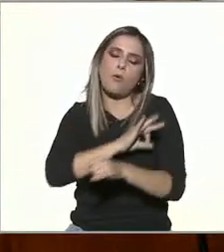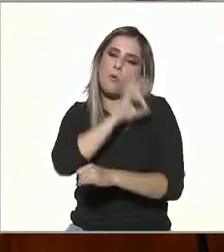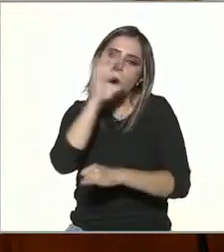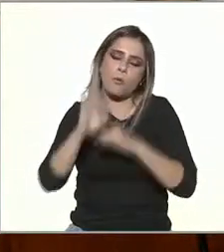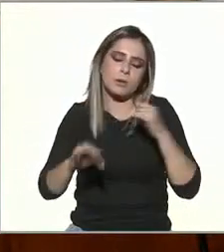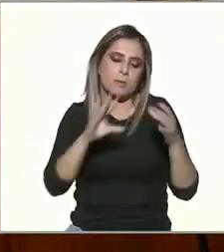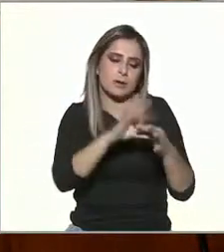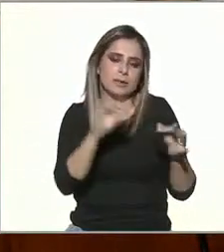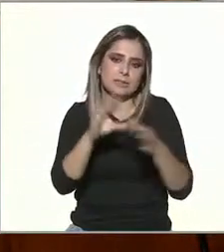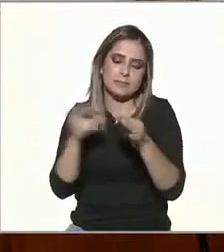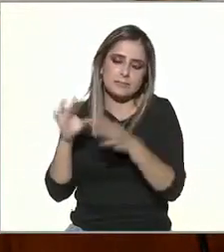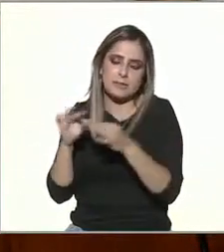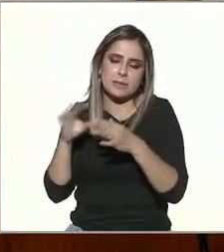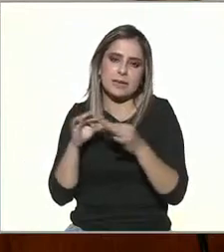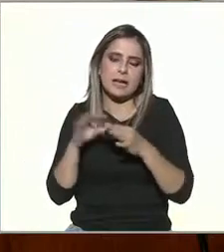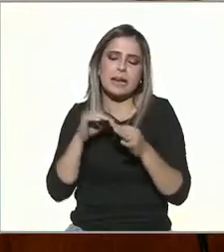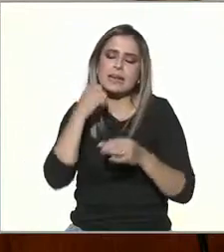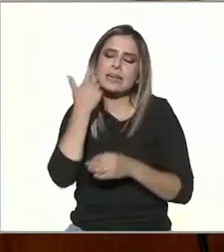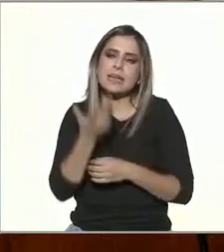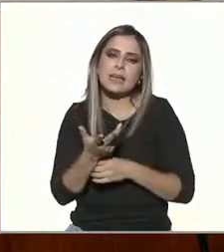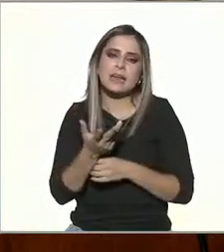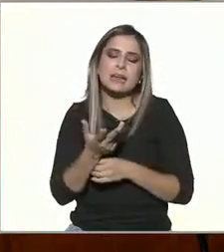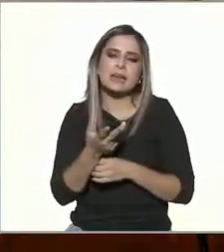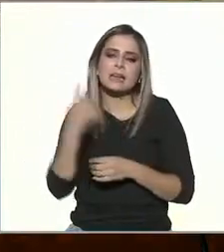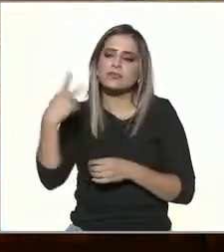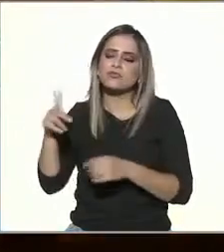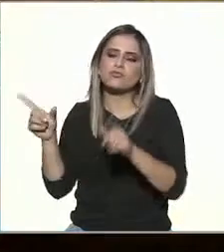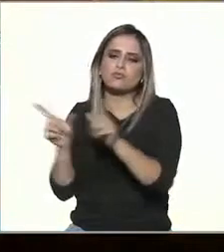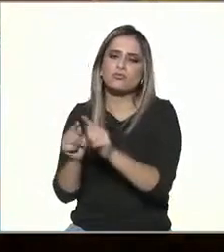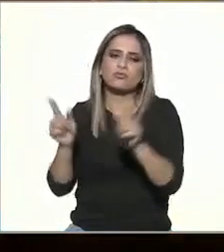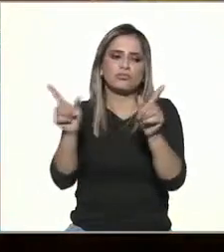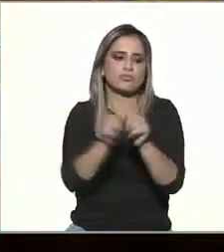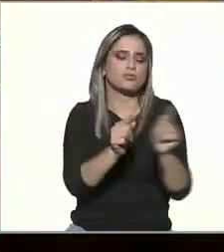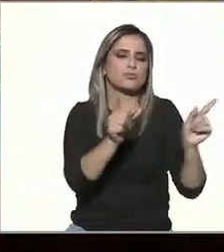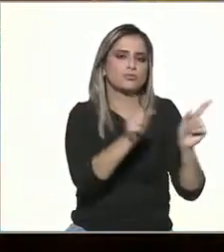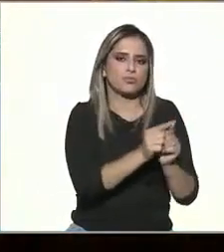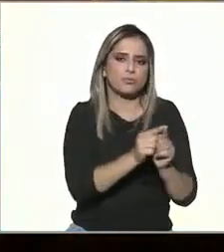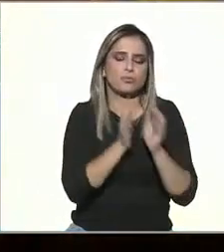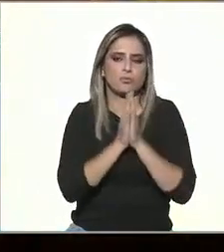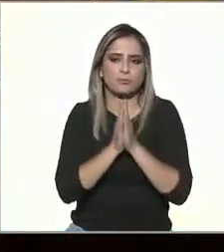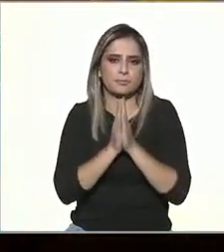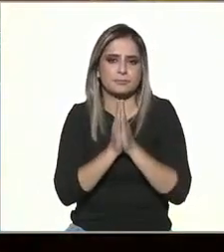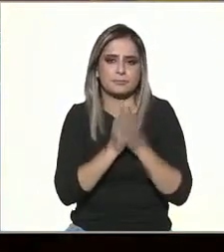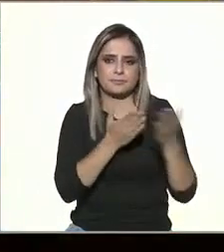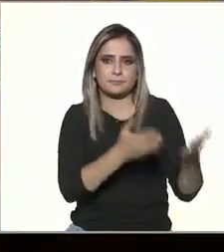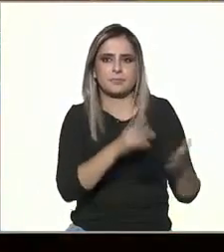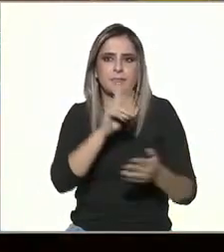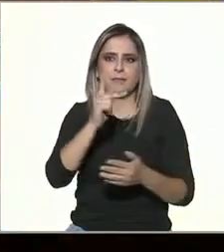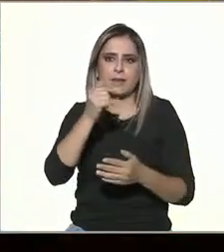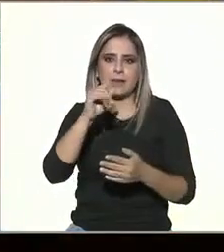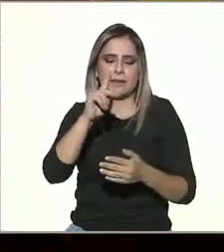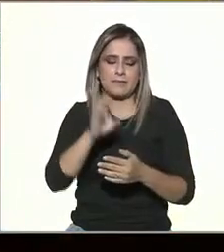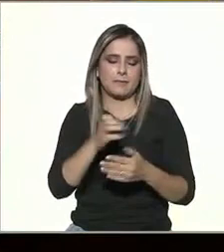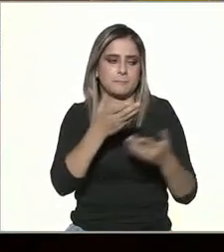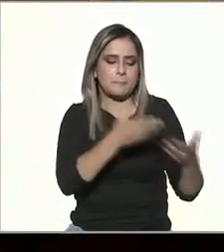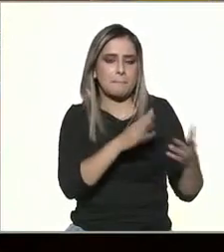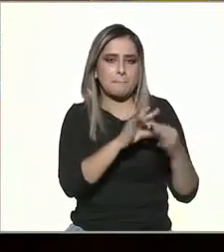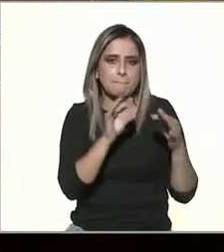me gustaría que habláramos de sus conclusiones Felipe la importancia que